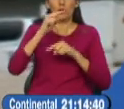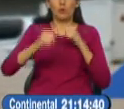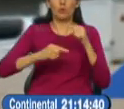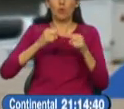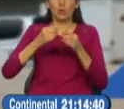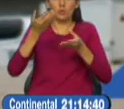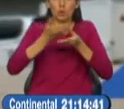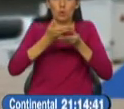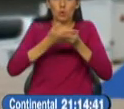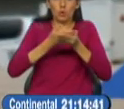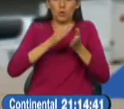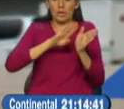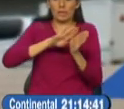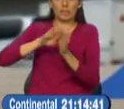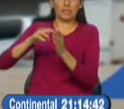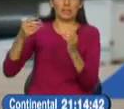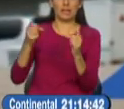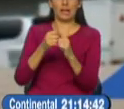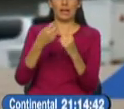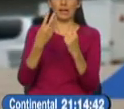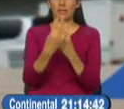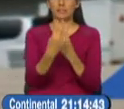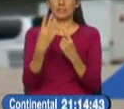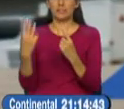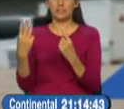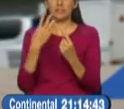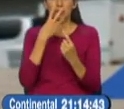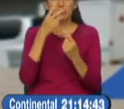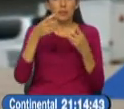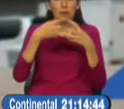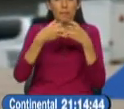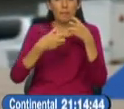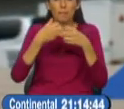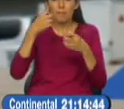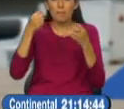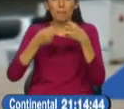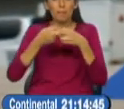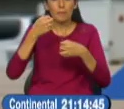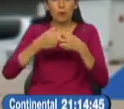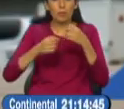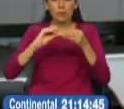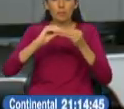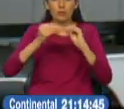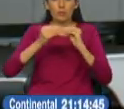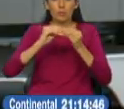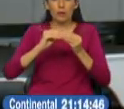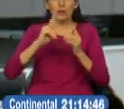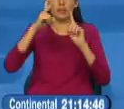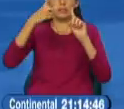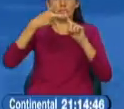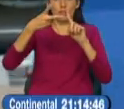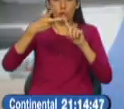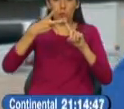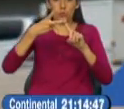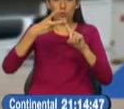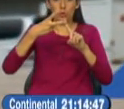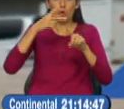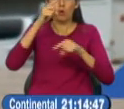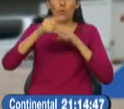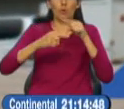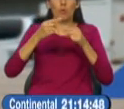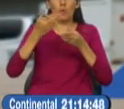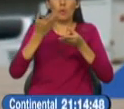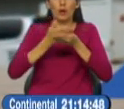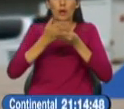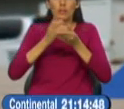acta hubiere sido rechazada por el sistema informático de escrutinio por inconsistencia numérica de sus resultados. El segundo, cuando el acta de escrutinio